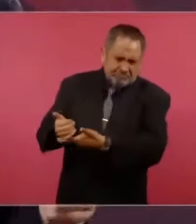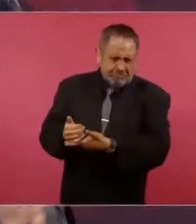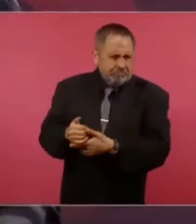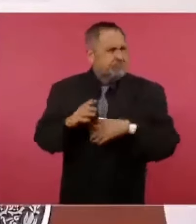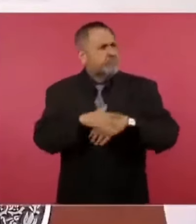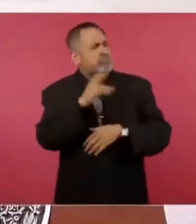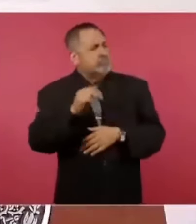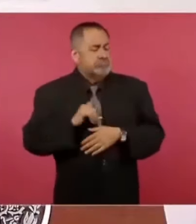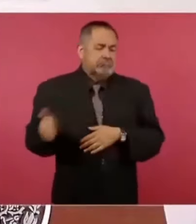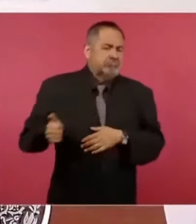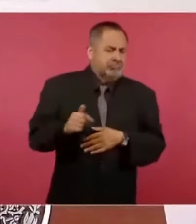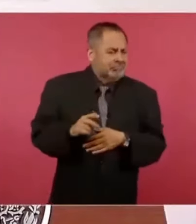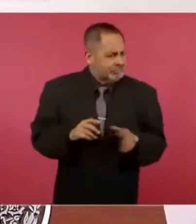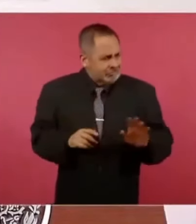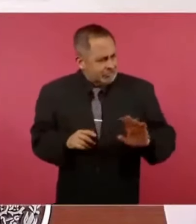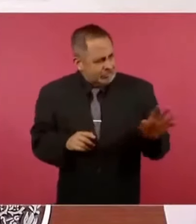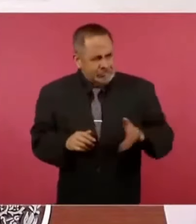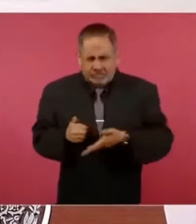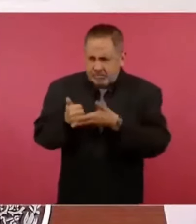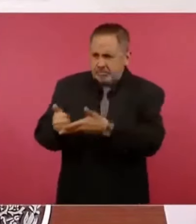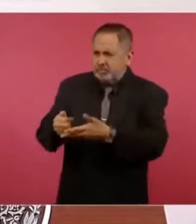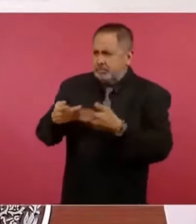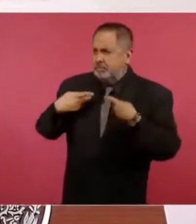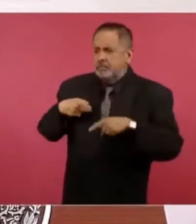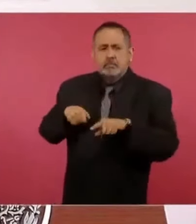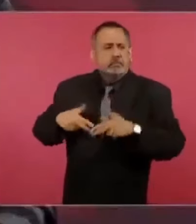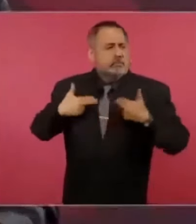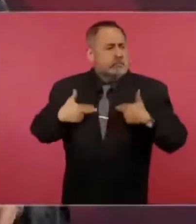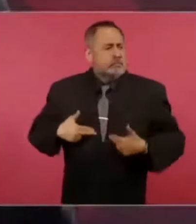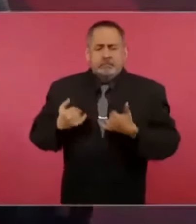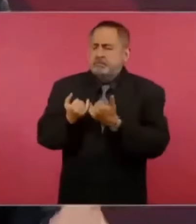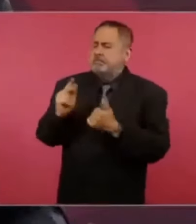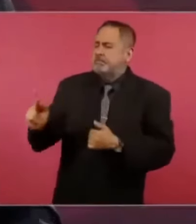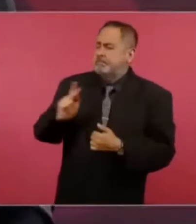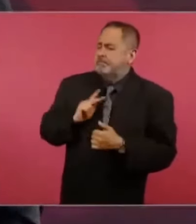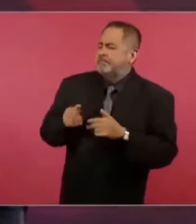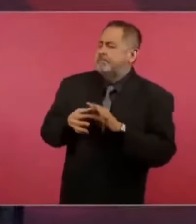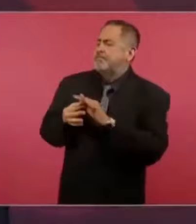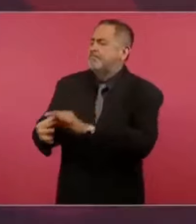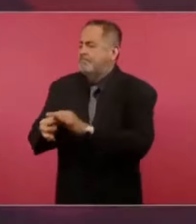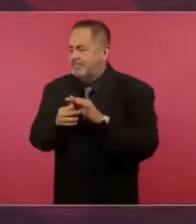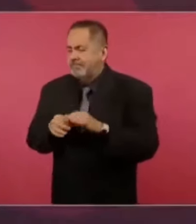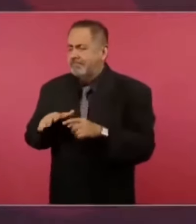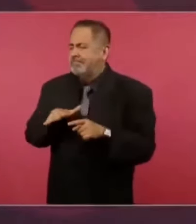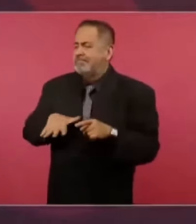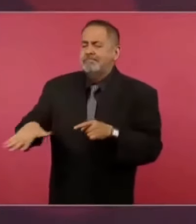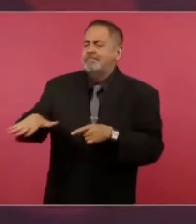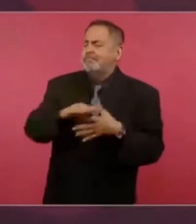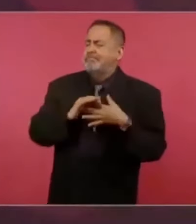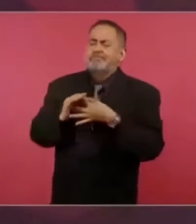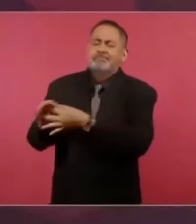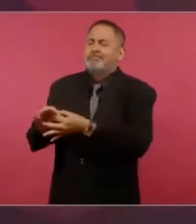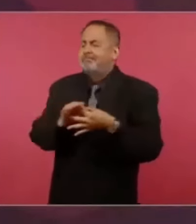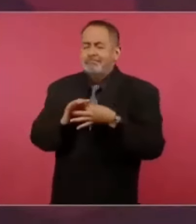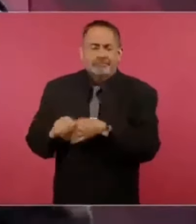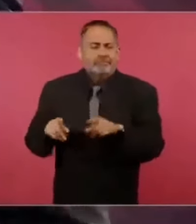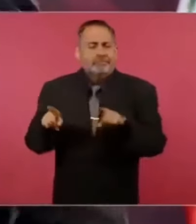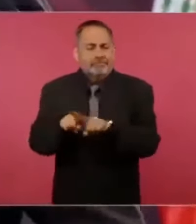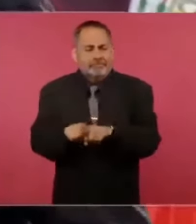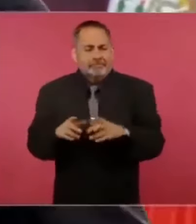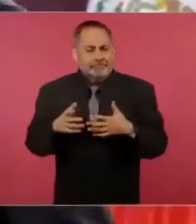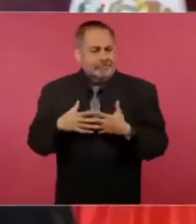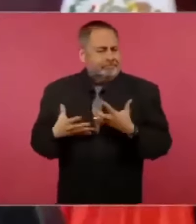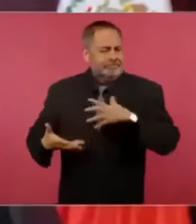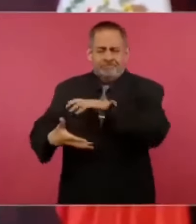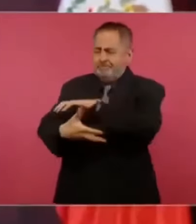ayudamos a otros seres humanos si nosotros pertenecemos al partido de la